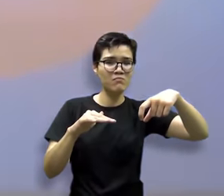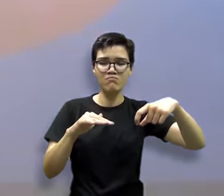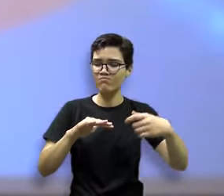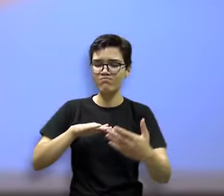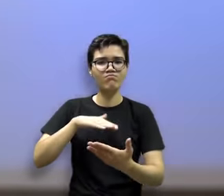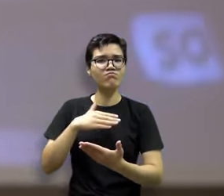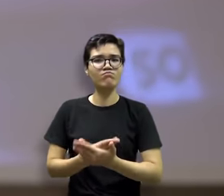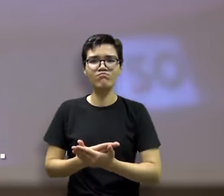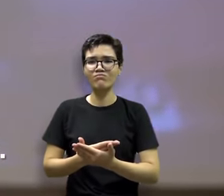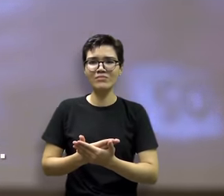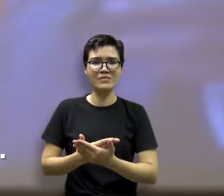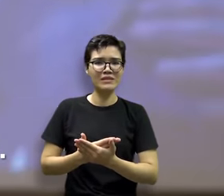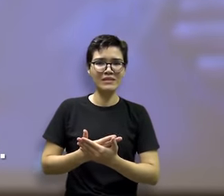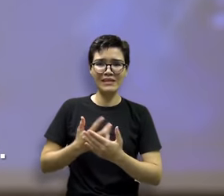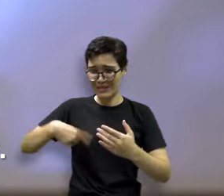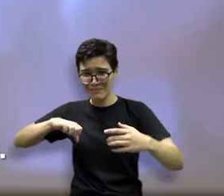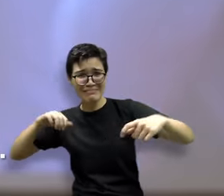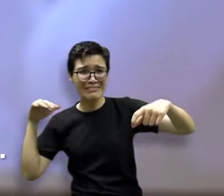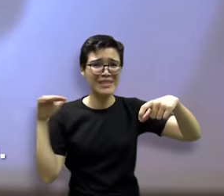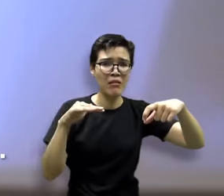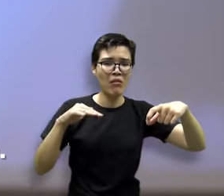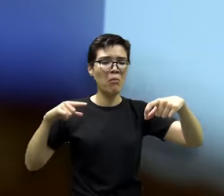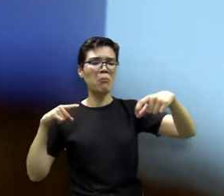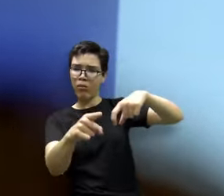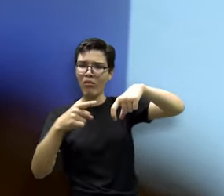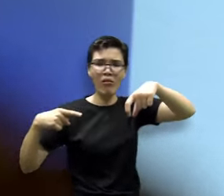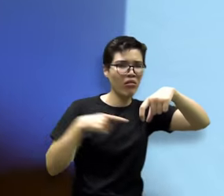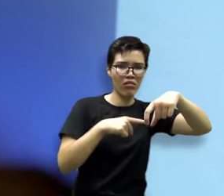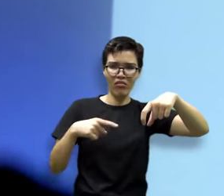Estamos perdiendo equipo. Atacamos, pero no llegamos al arco.